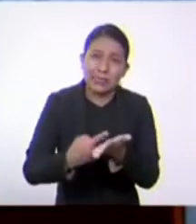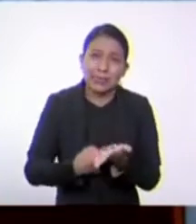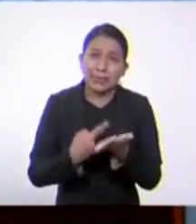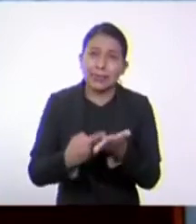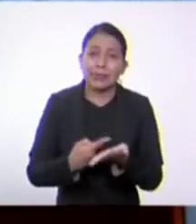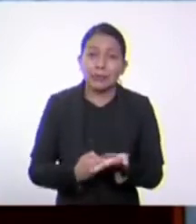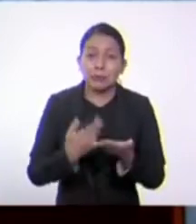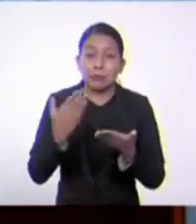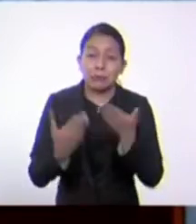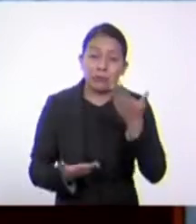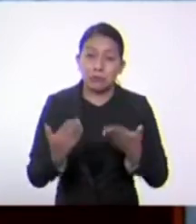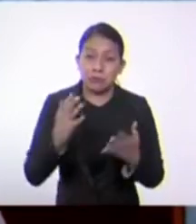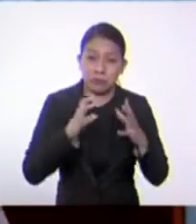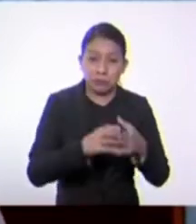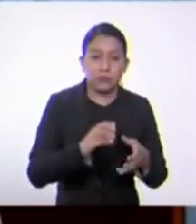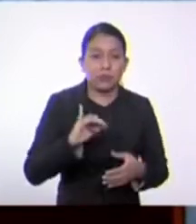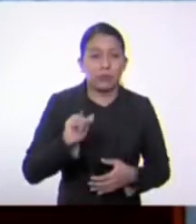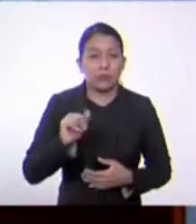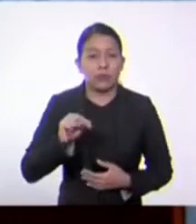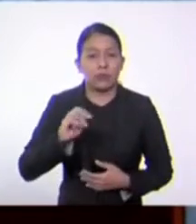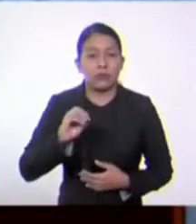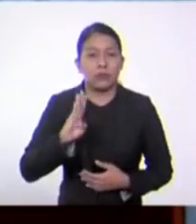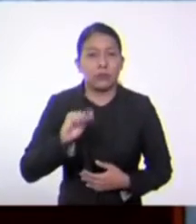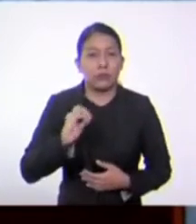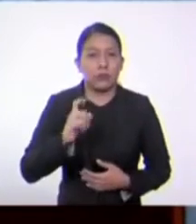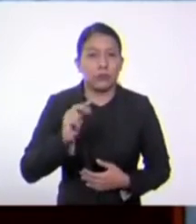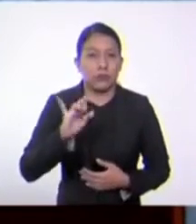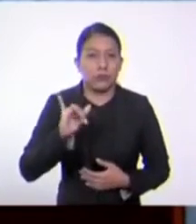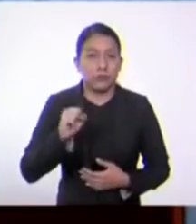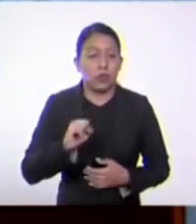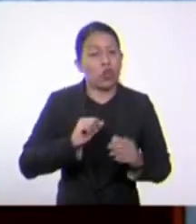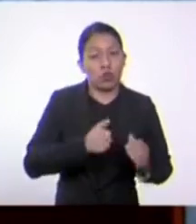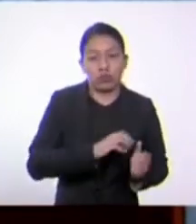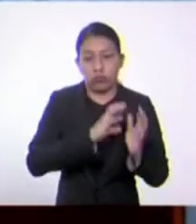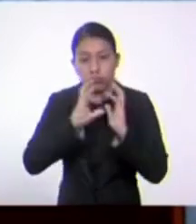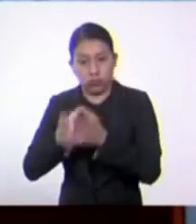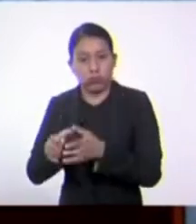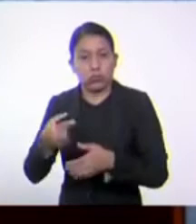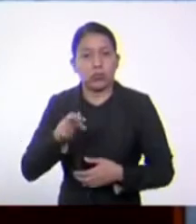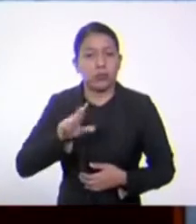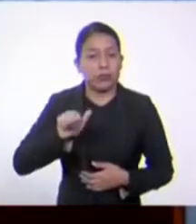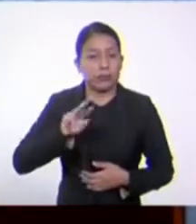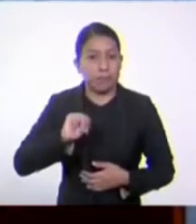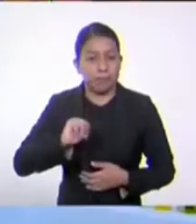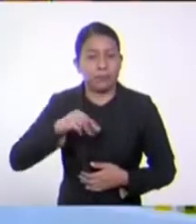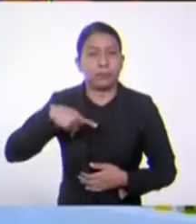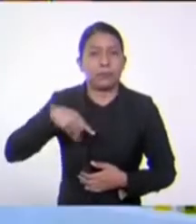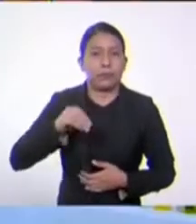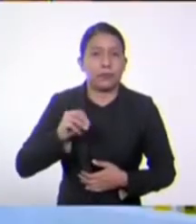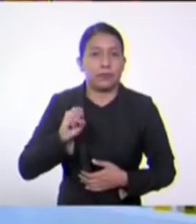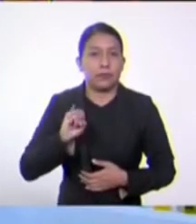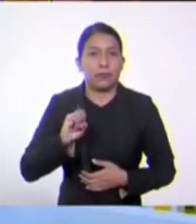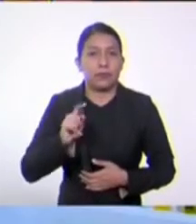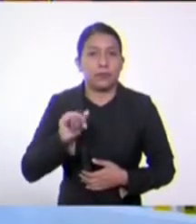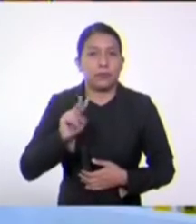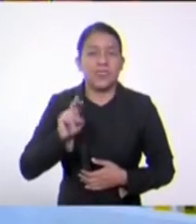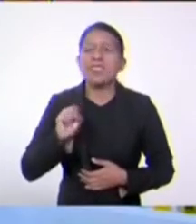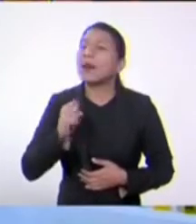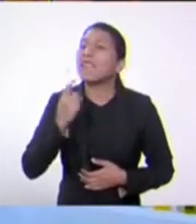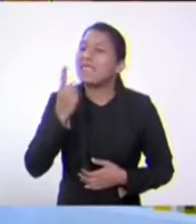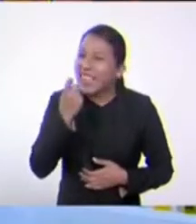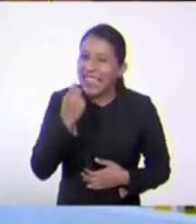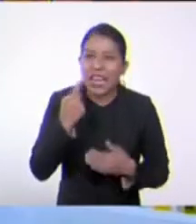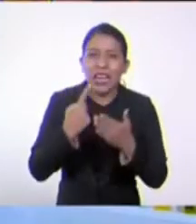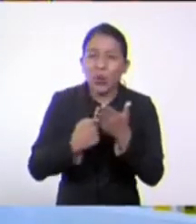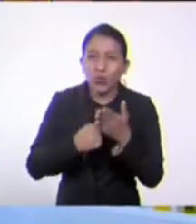un reino para las cianobacterias y un reino para las gran positivas, pero aún están en discusión. Además de